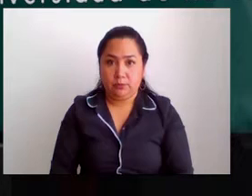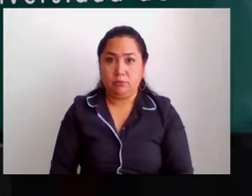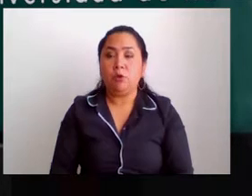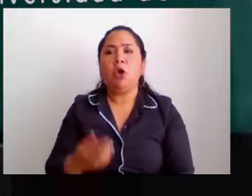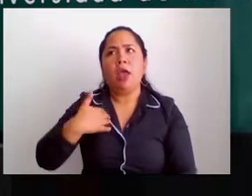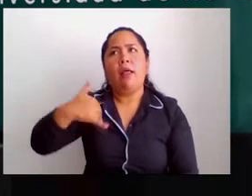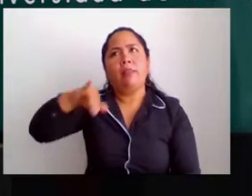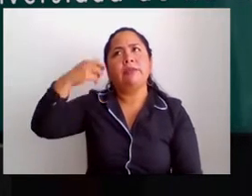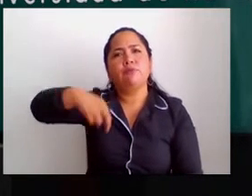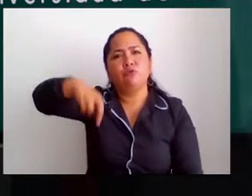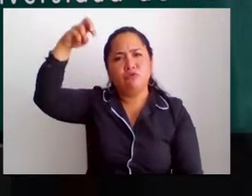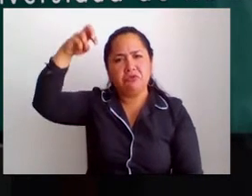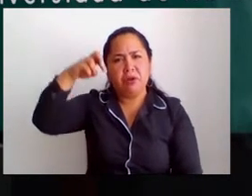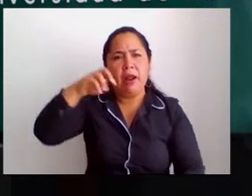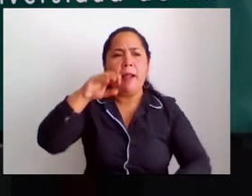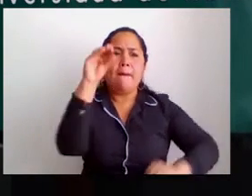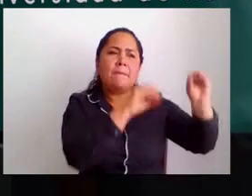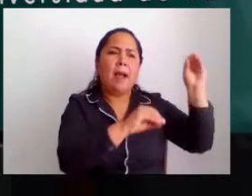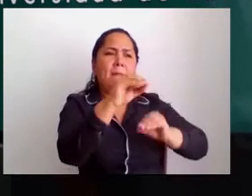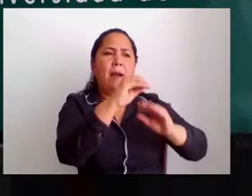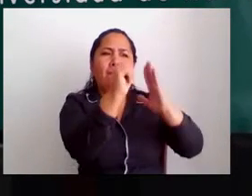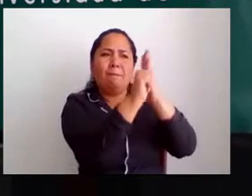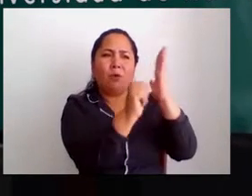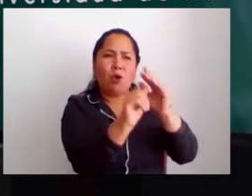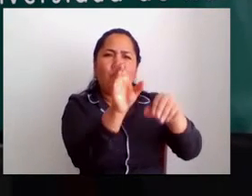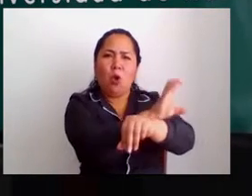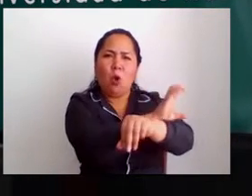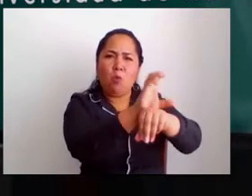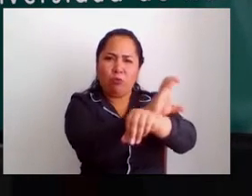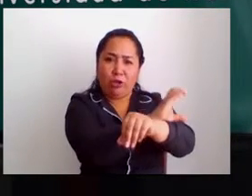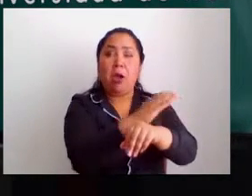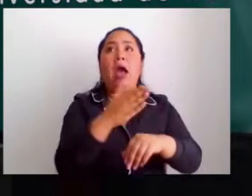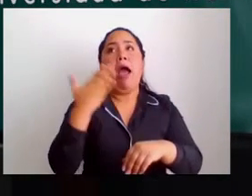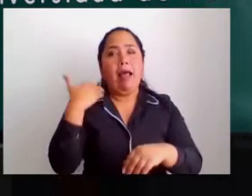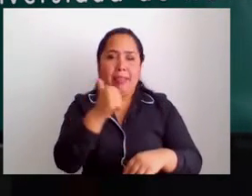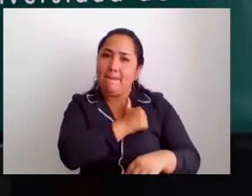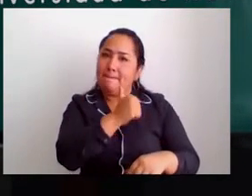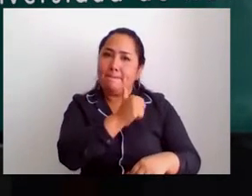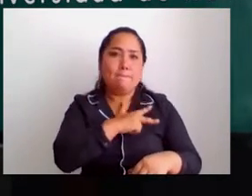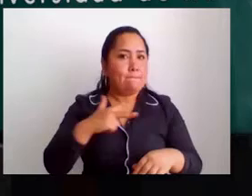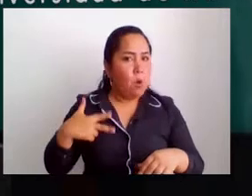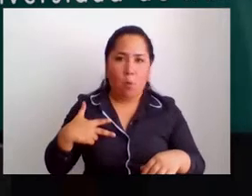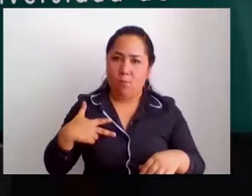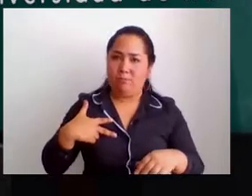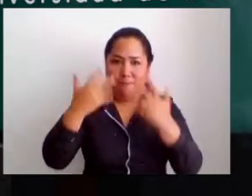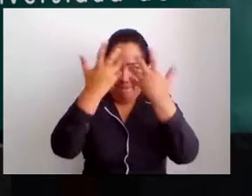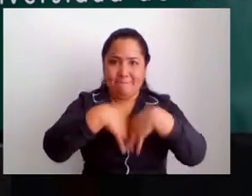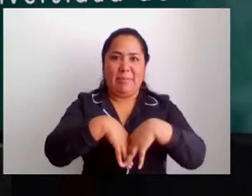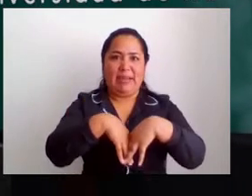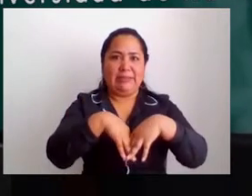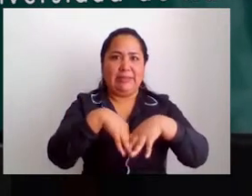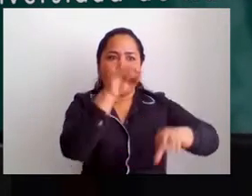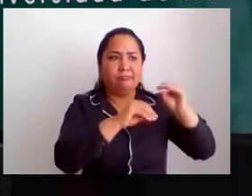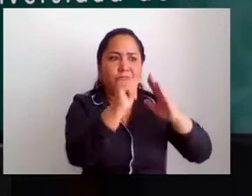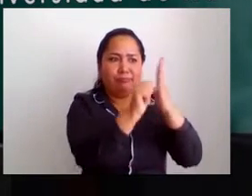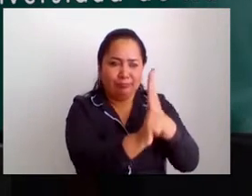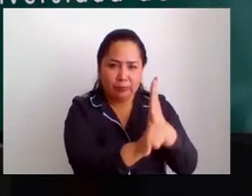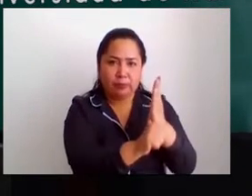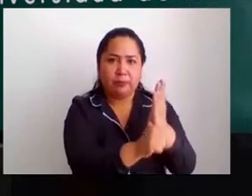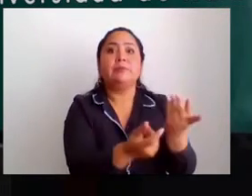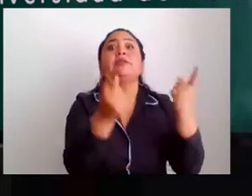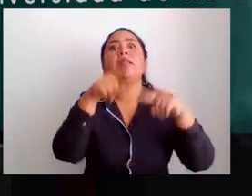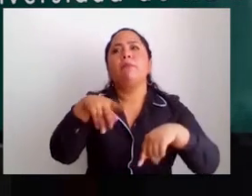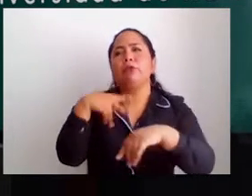profesional, trabajé como desarrollador de software, tuve mi propia empresa de desarrollo de software, he sido auditor de